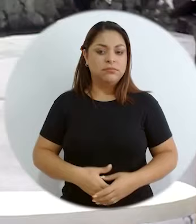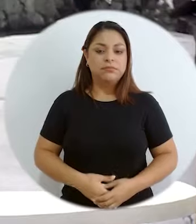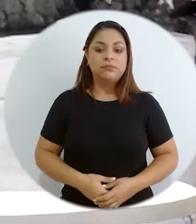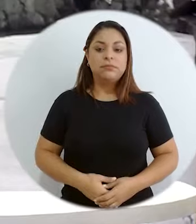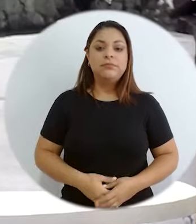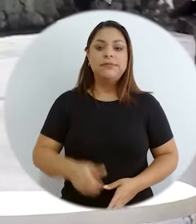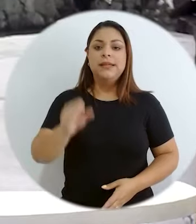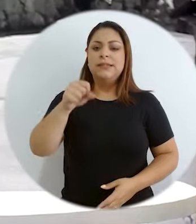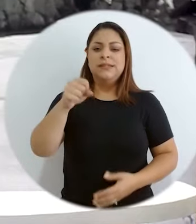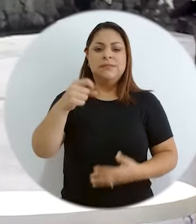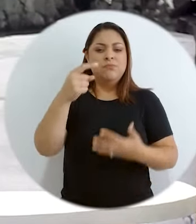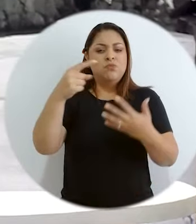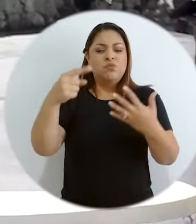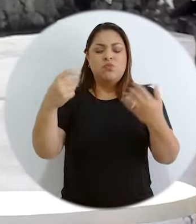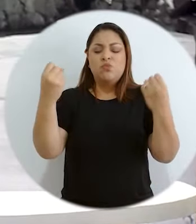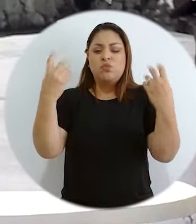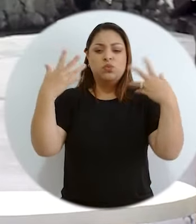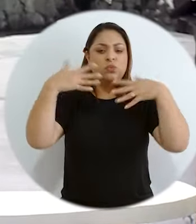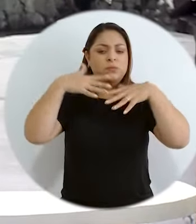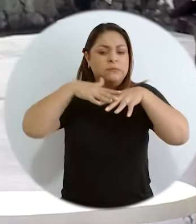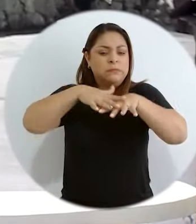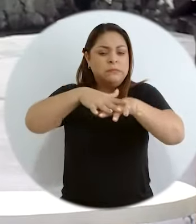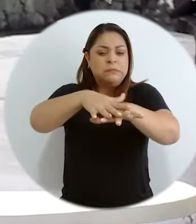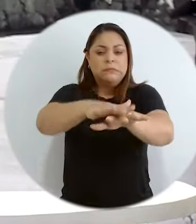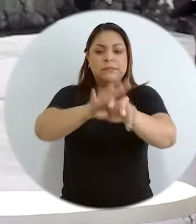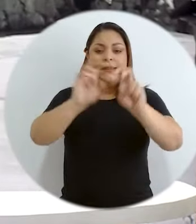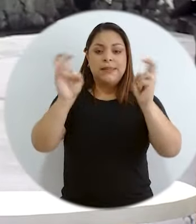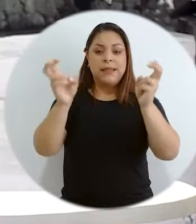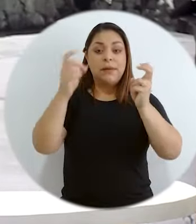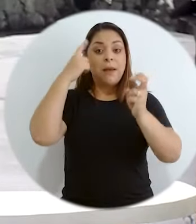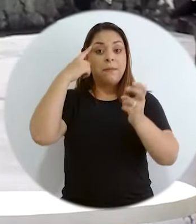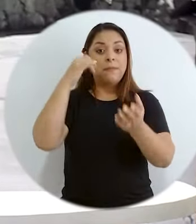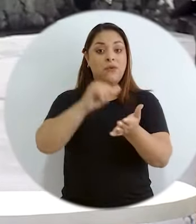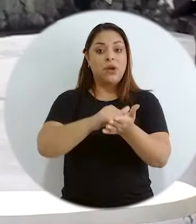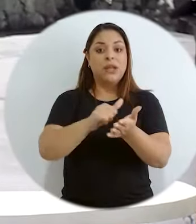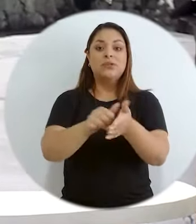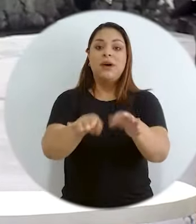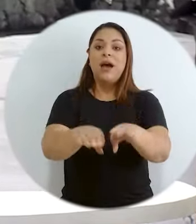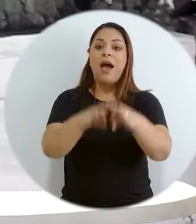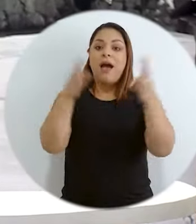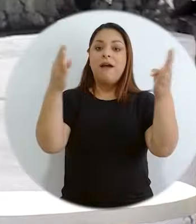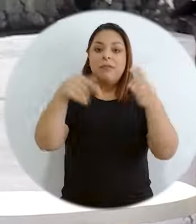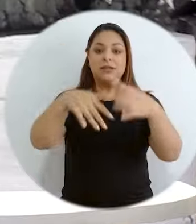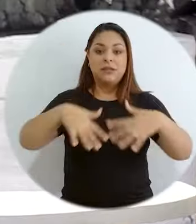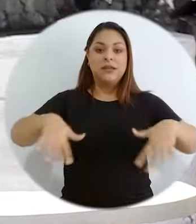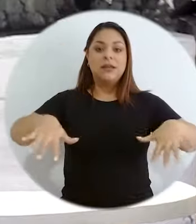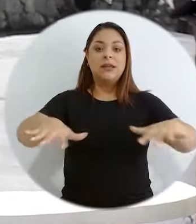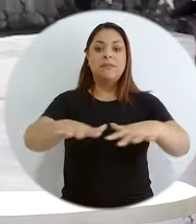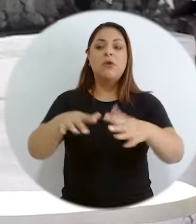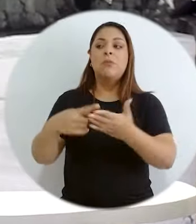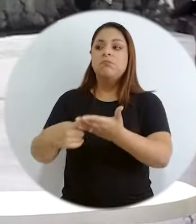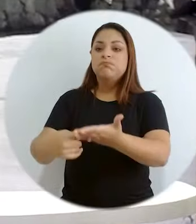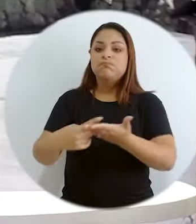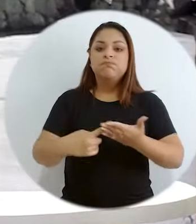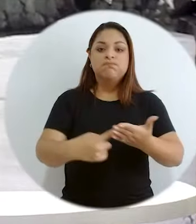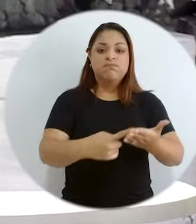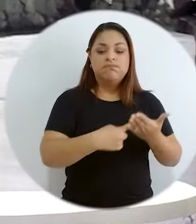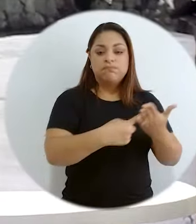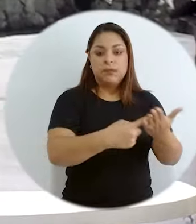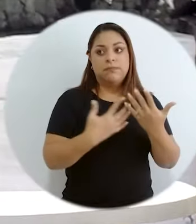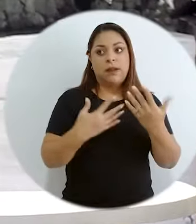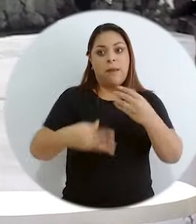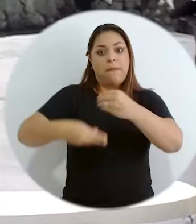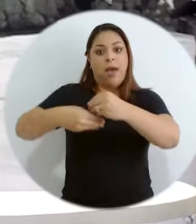todo un abordaje integral del tema, por eso hemos abierto este espacio, que esperamos que se convierta en muchos otros espacios de